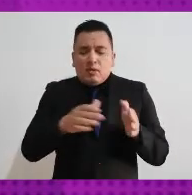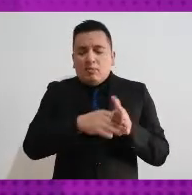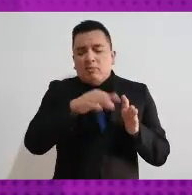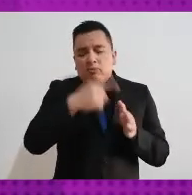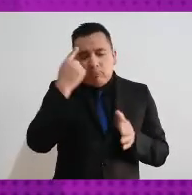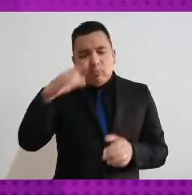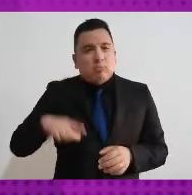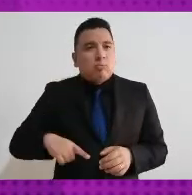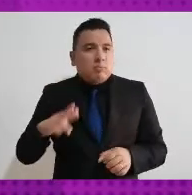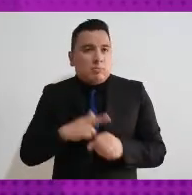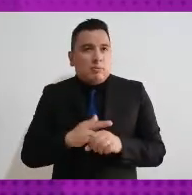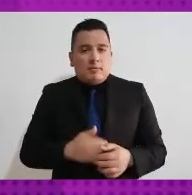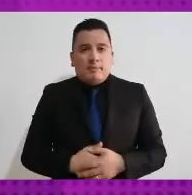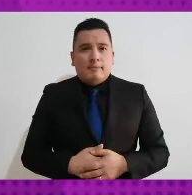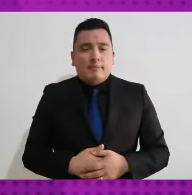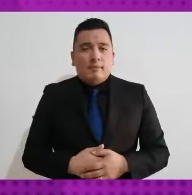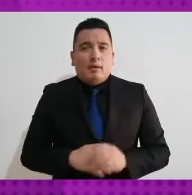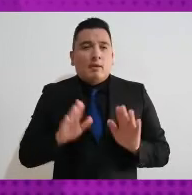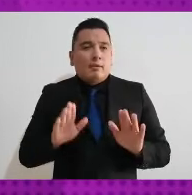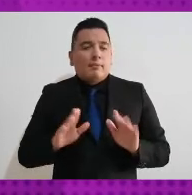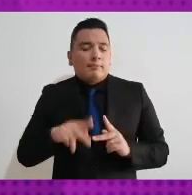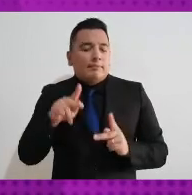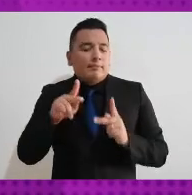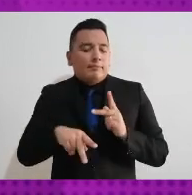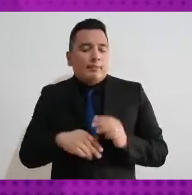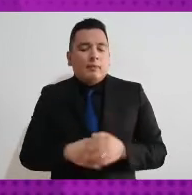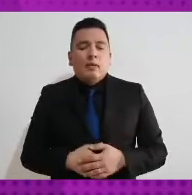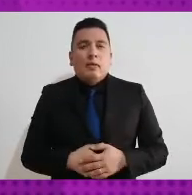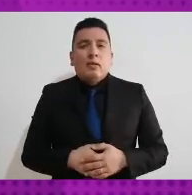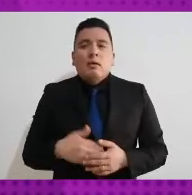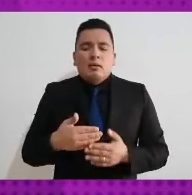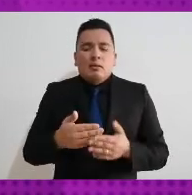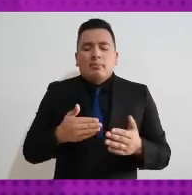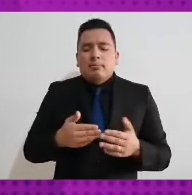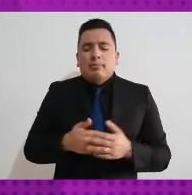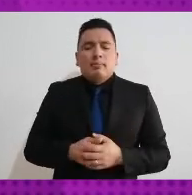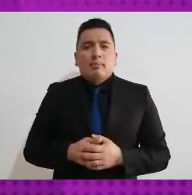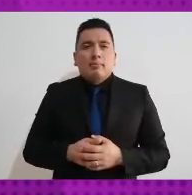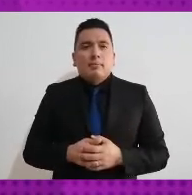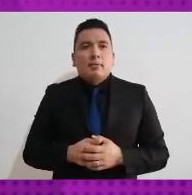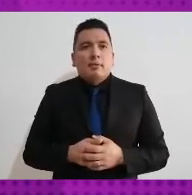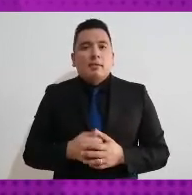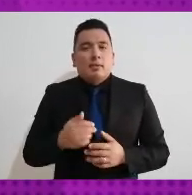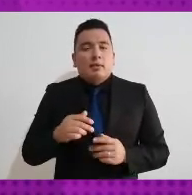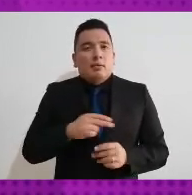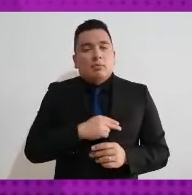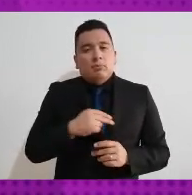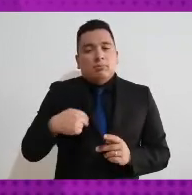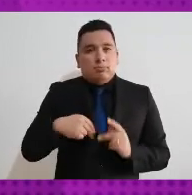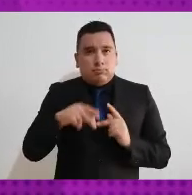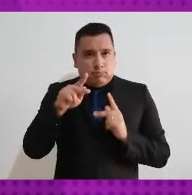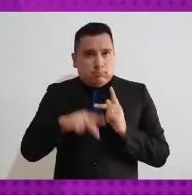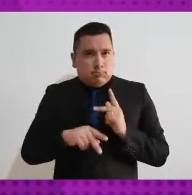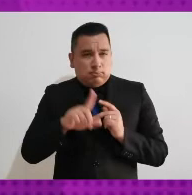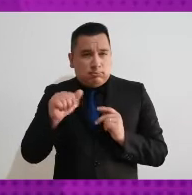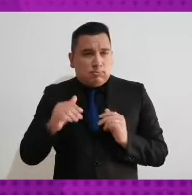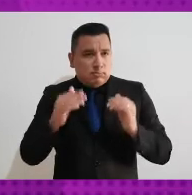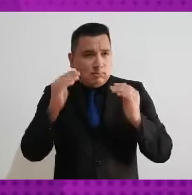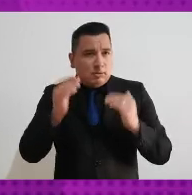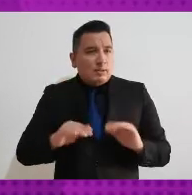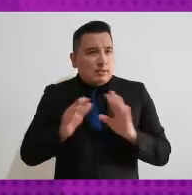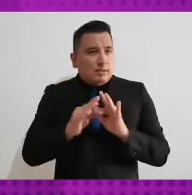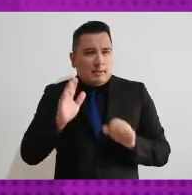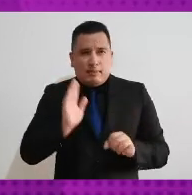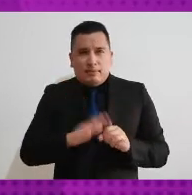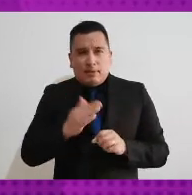gubernatura. Antes de continuar estaríamos enviando un corte comercial y en